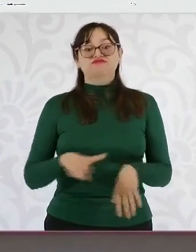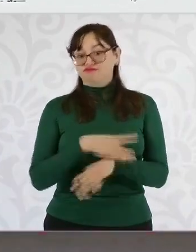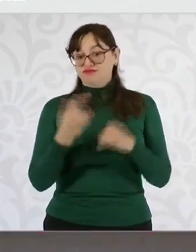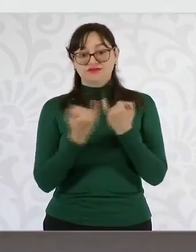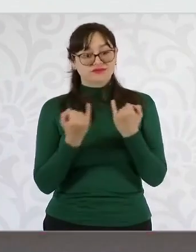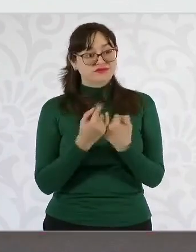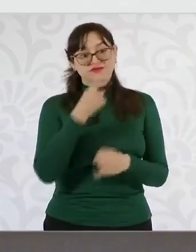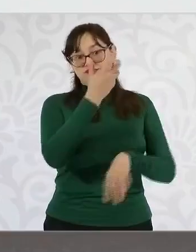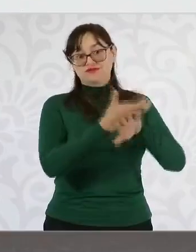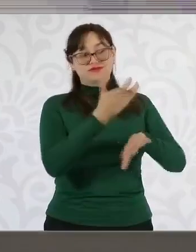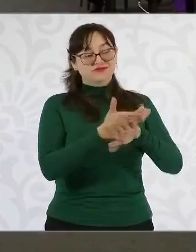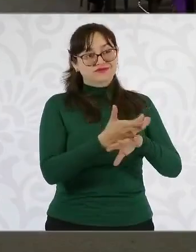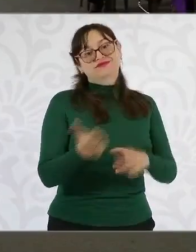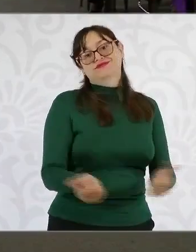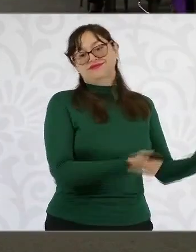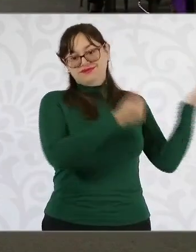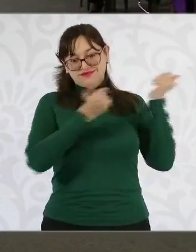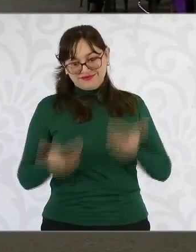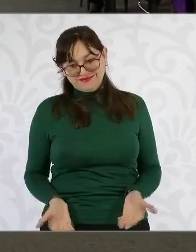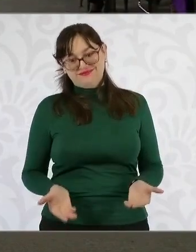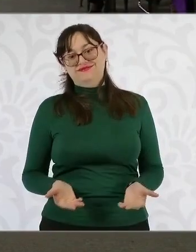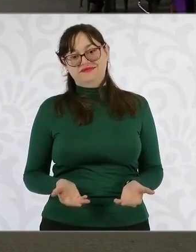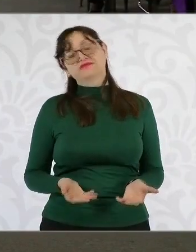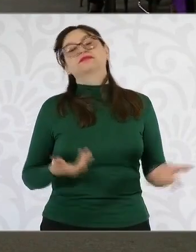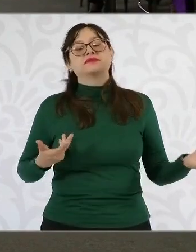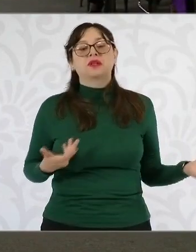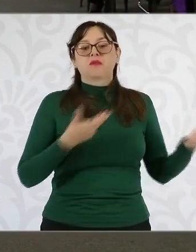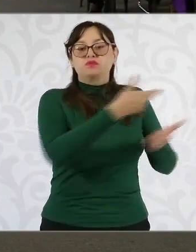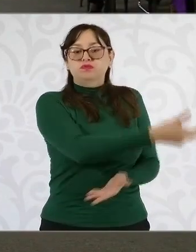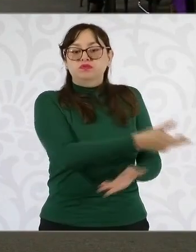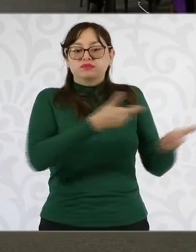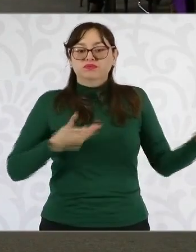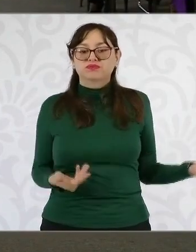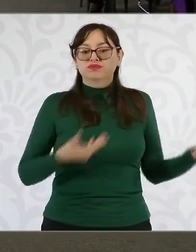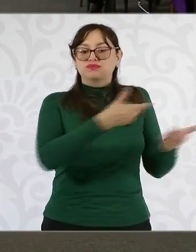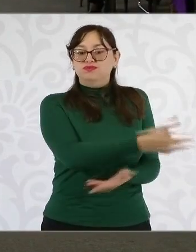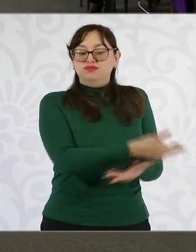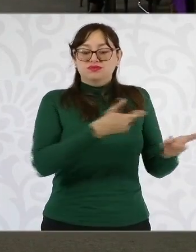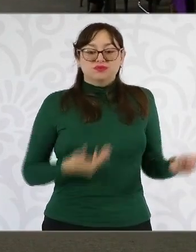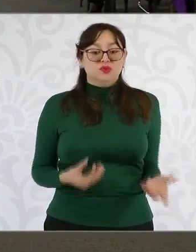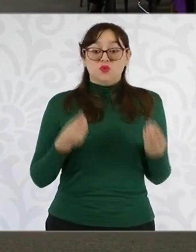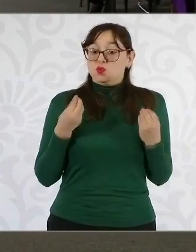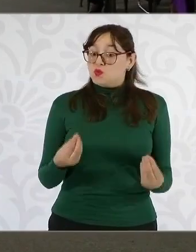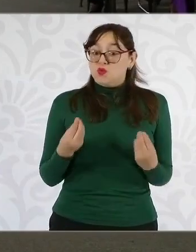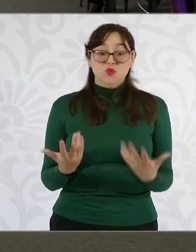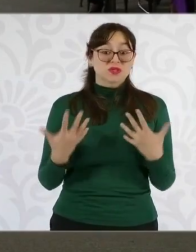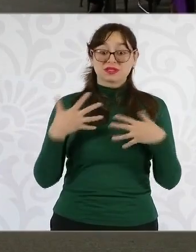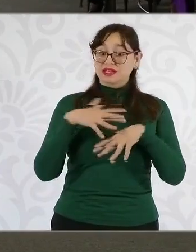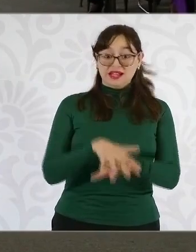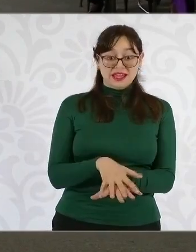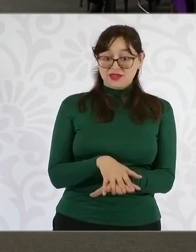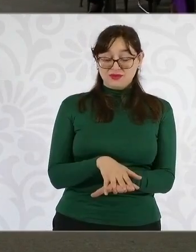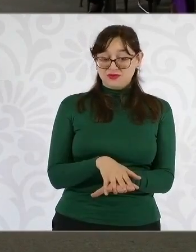partes automotrices. Entonces, estamos muy integrados, traemos unas cosas de Estados Unidos, otras las producimos